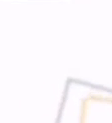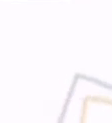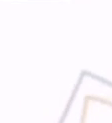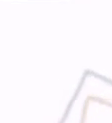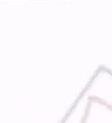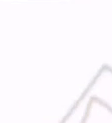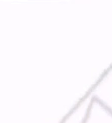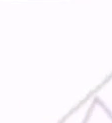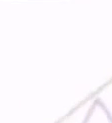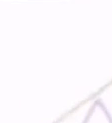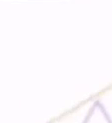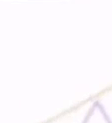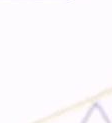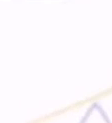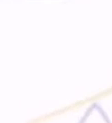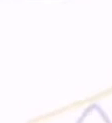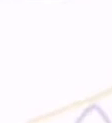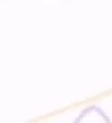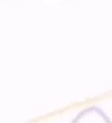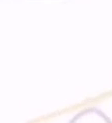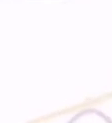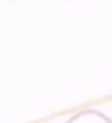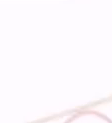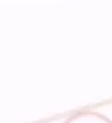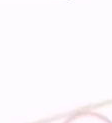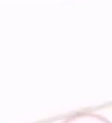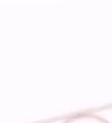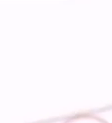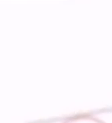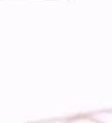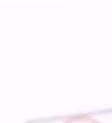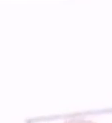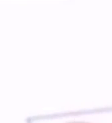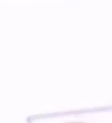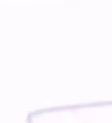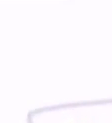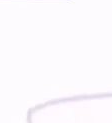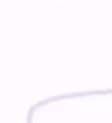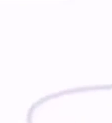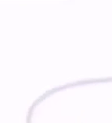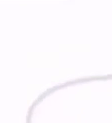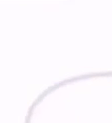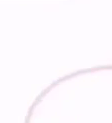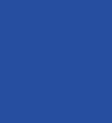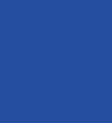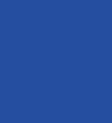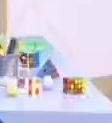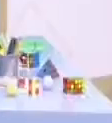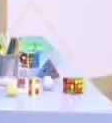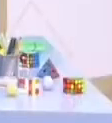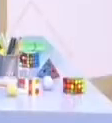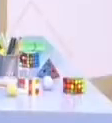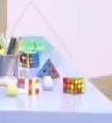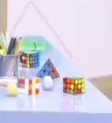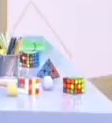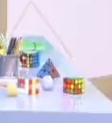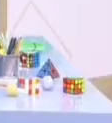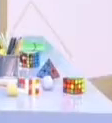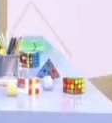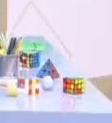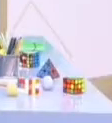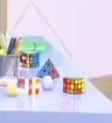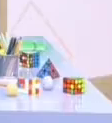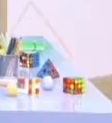tecnológicos contratará a personal que se encargue de vender dichos productos. Primer